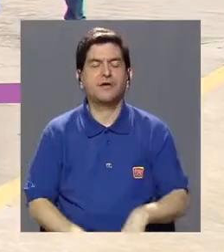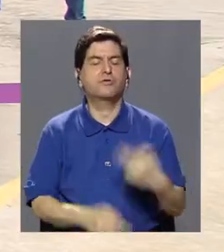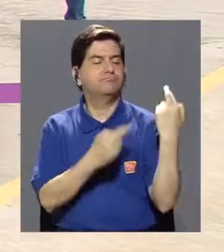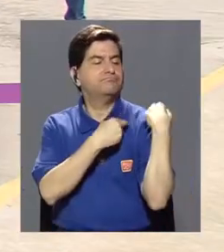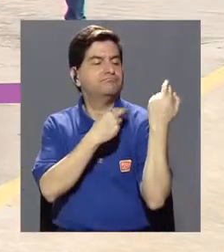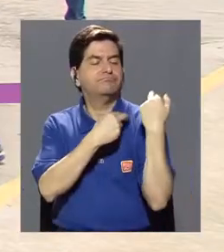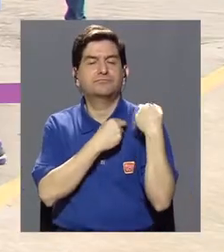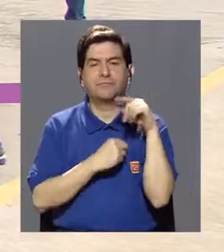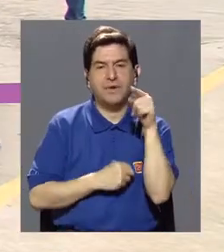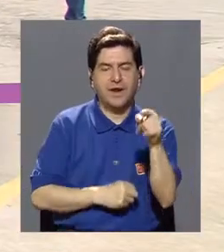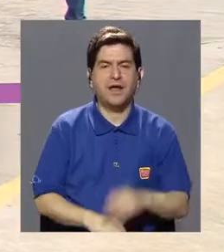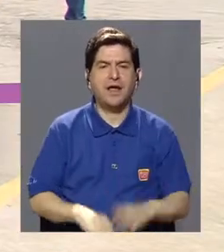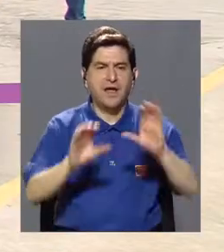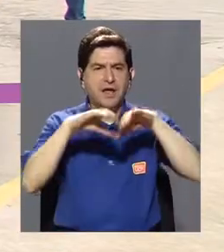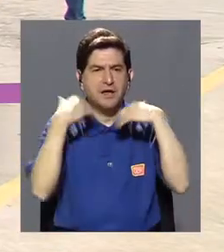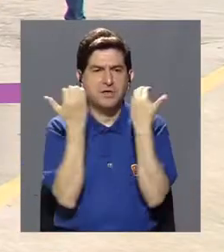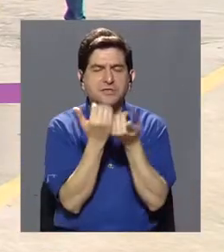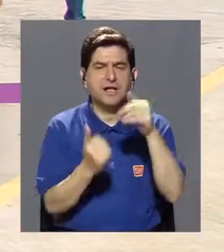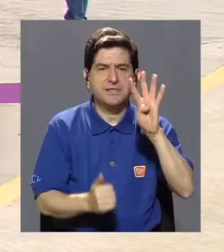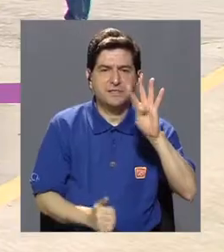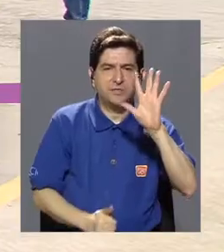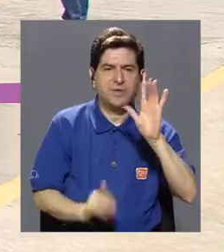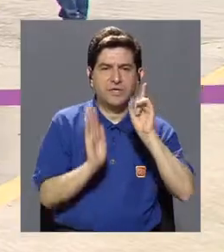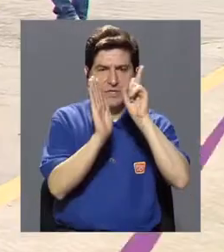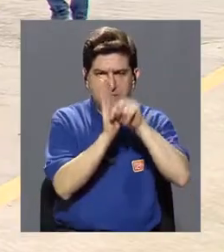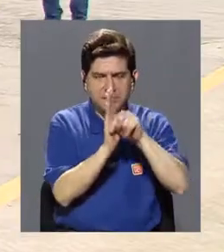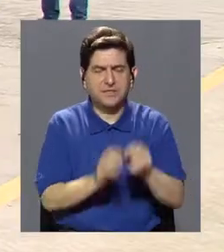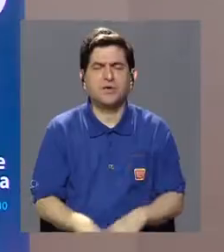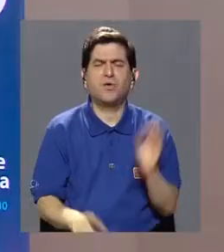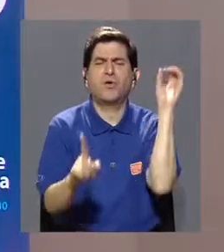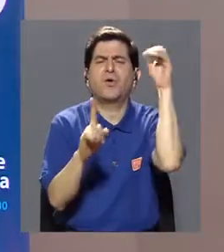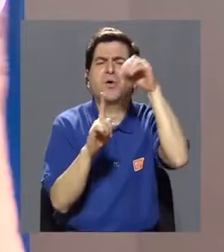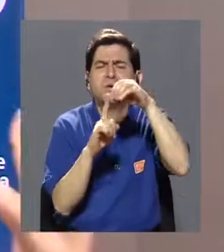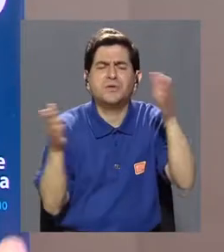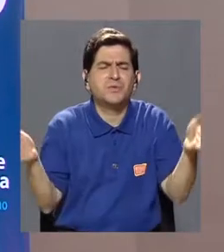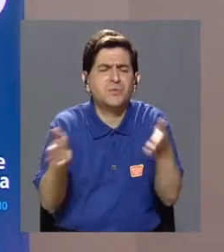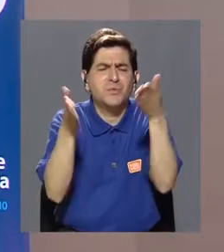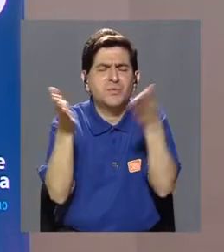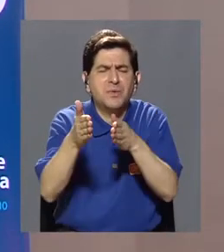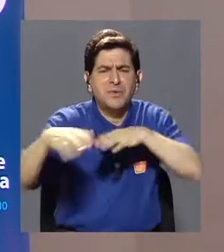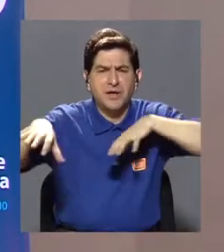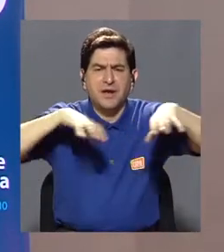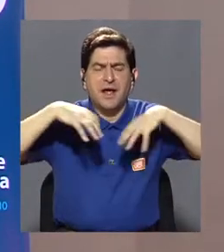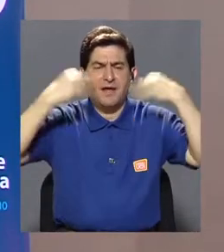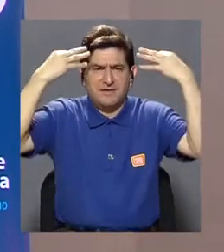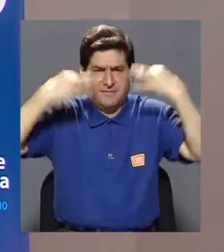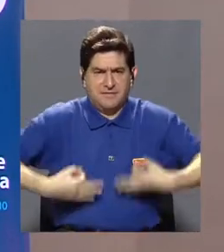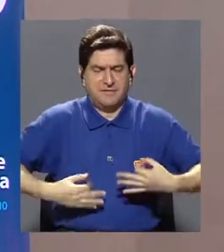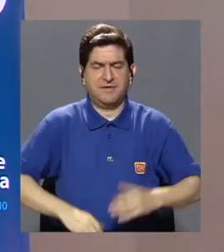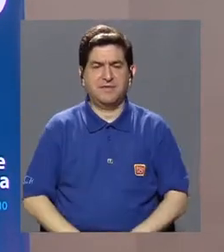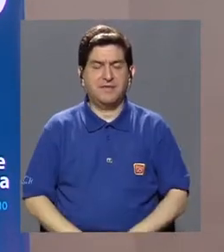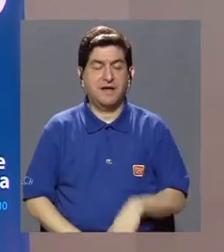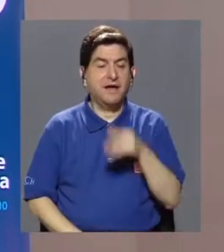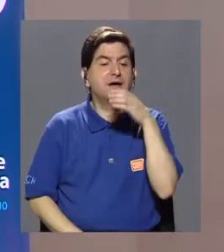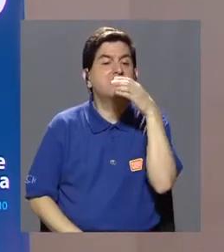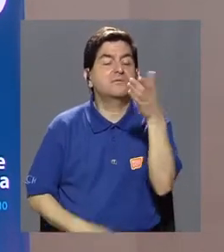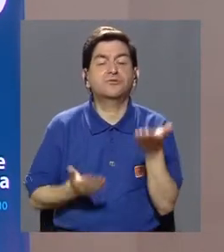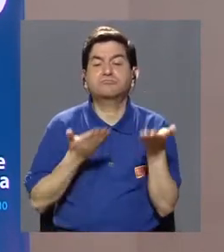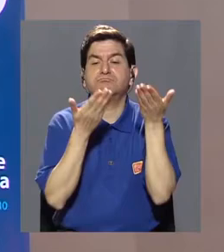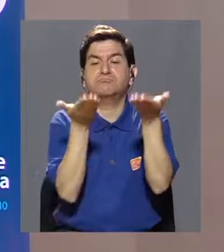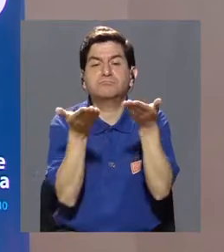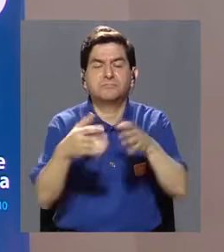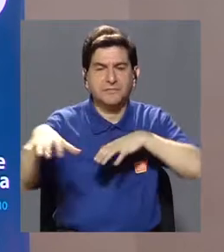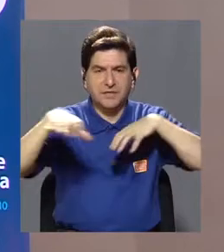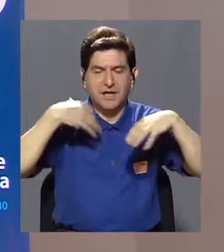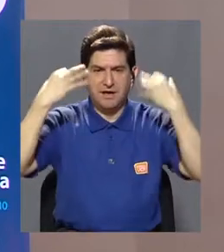los encargados de llevar a cabo clases de 45 minutos con el objetivo de promover la actividad física y de darles recomendaciones